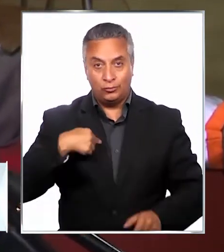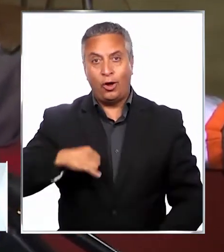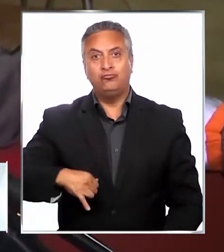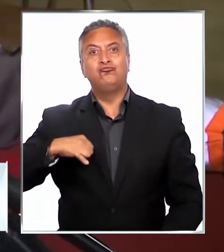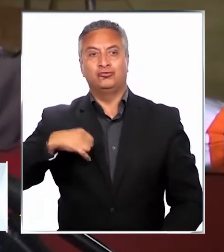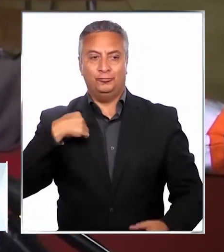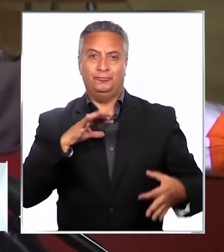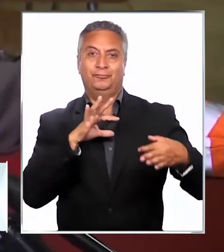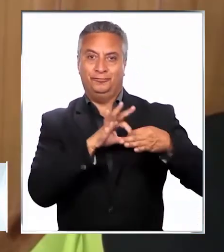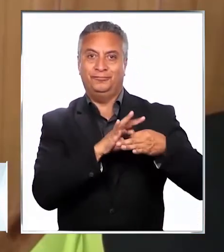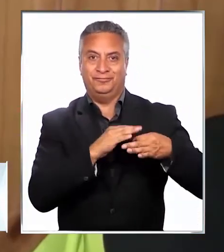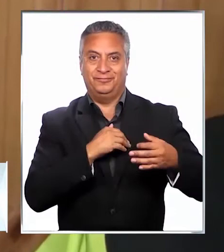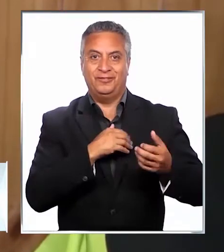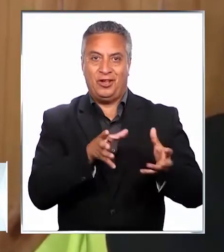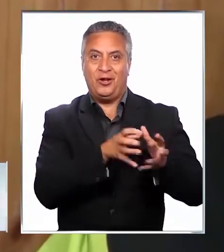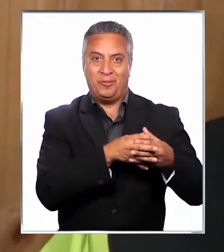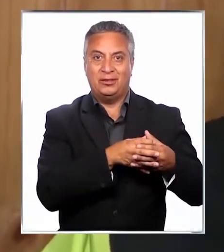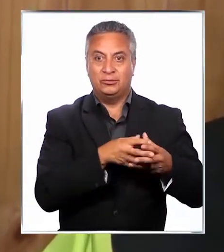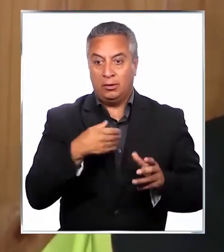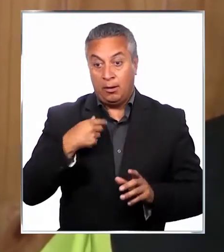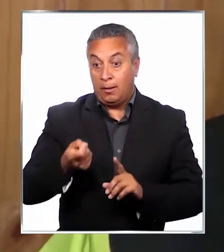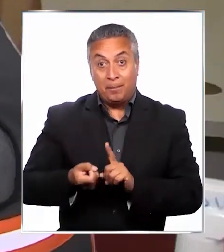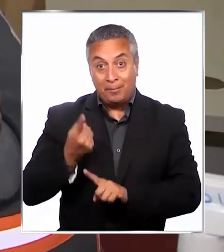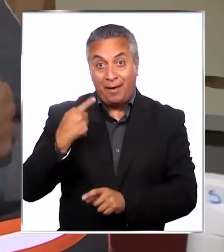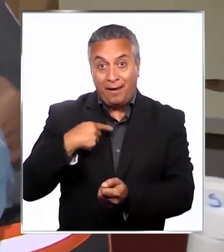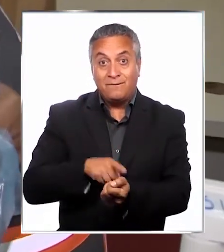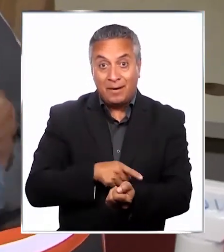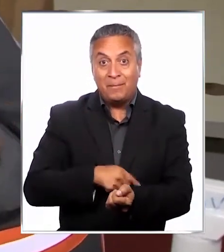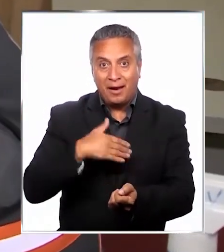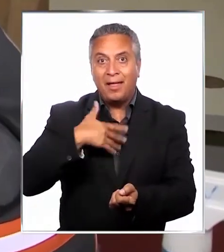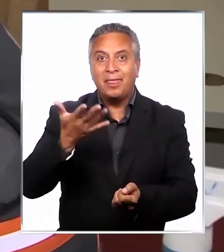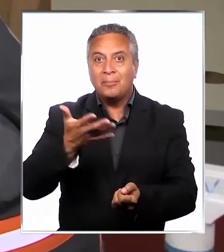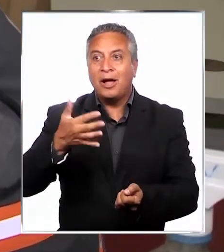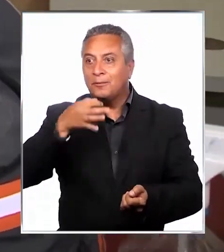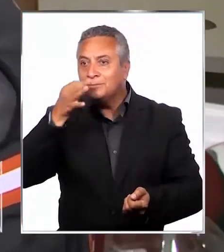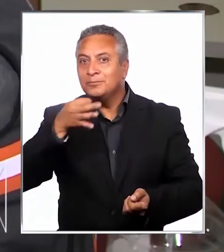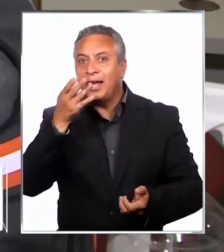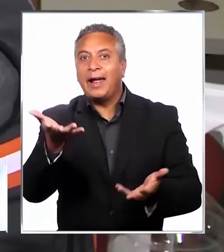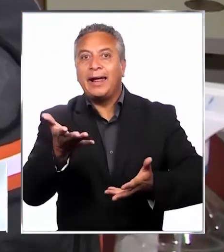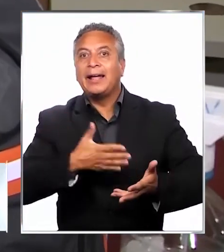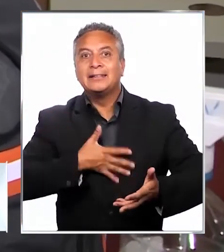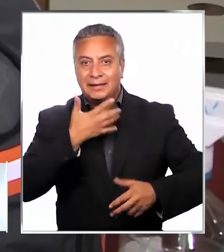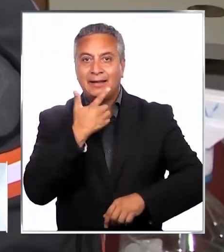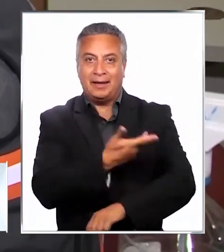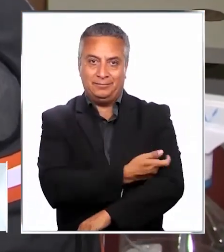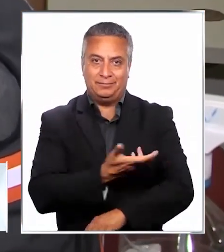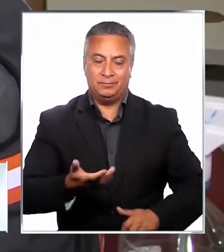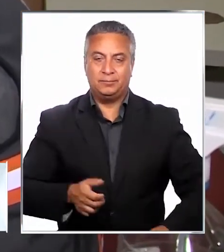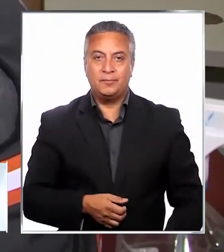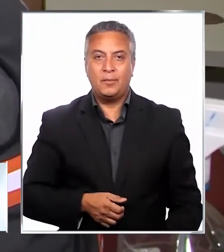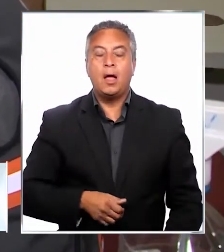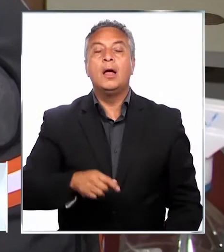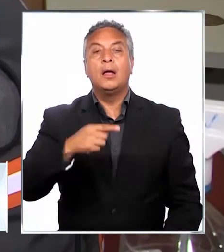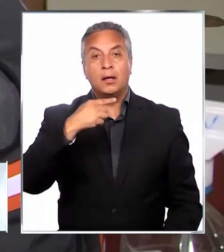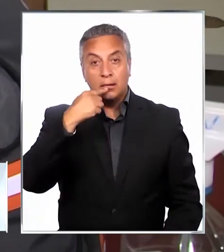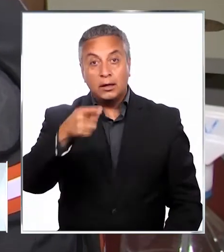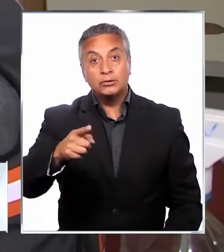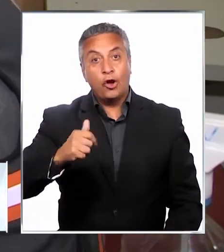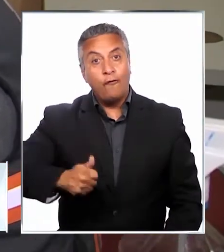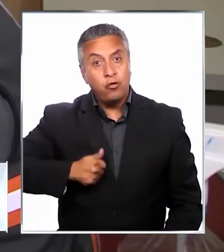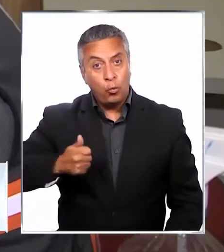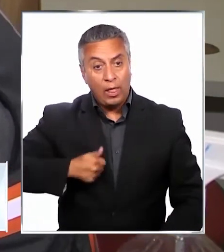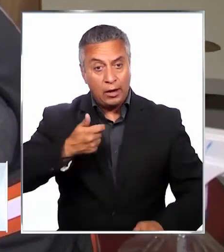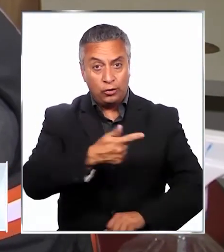orgullo de pertenecer a la agrupación. Soy la primera de mi familia, así que igual después va a tener que contarles lo que se siente y todo. Respecto al plan de